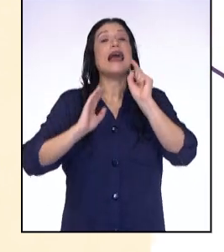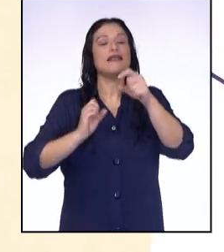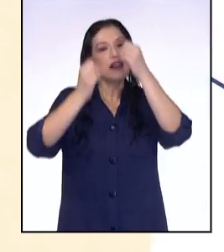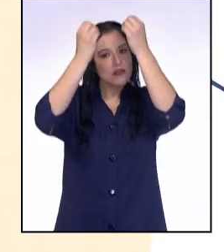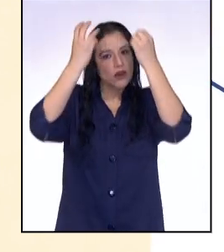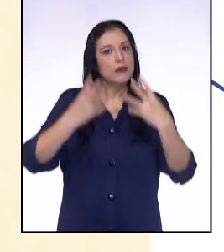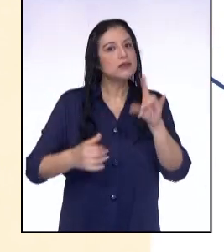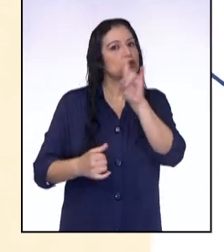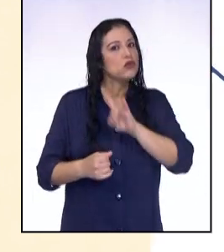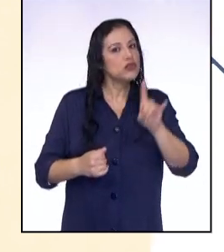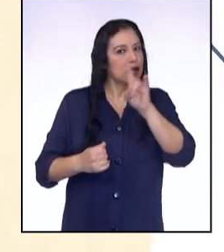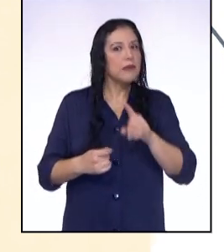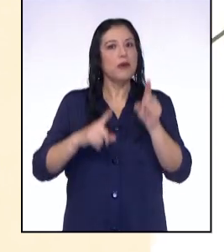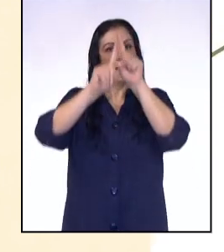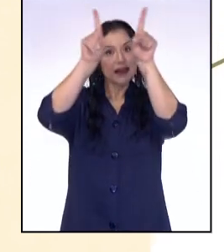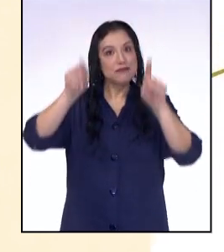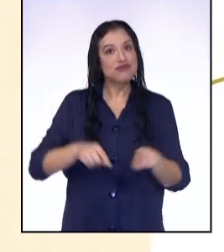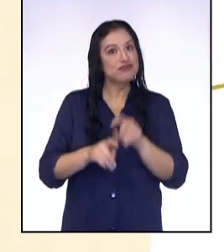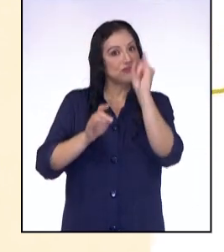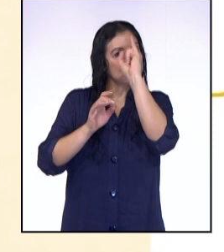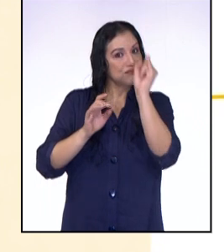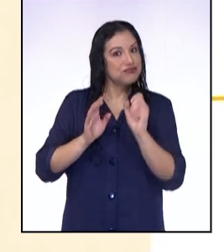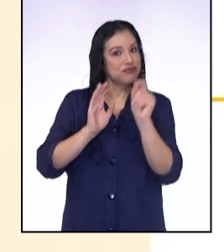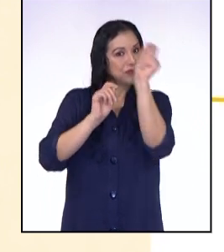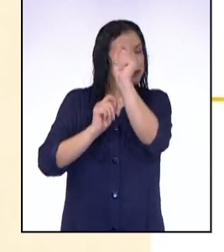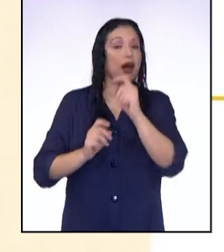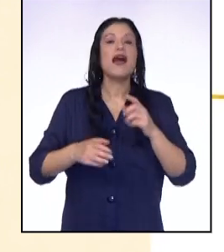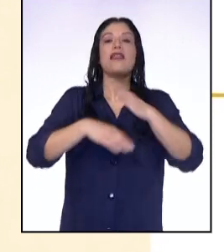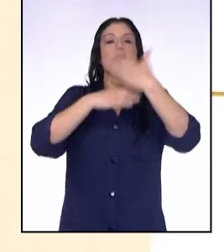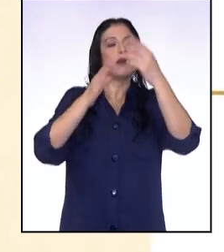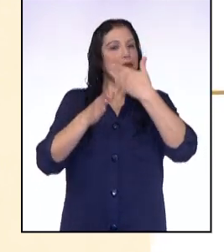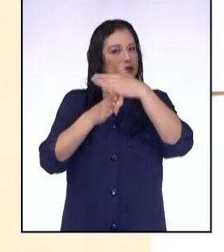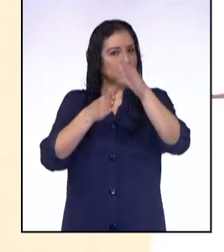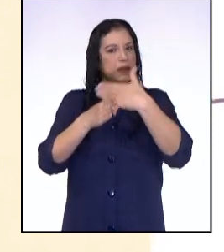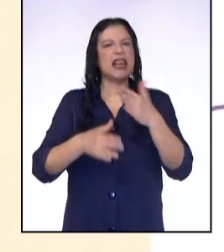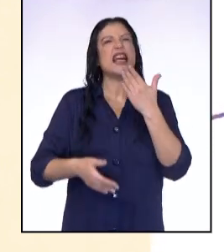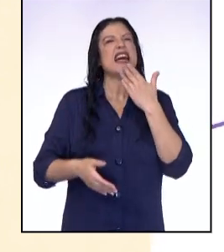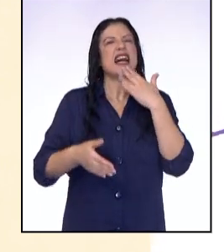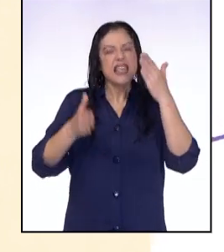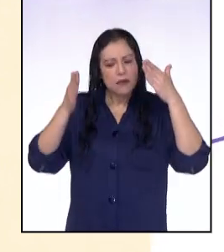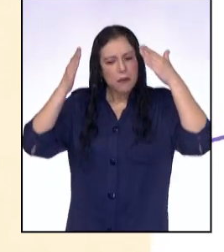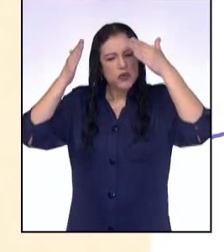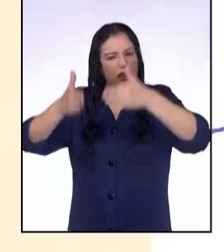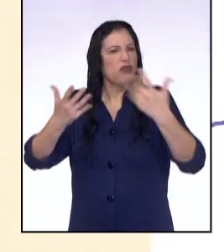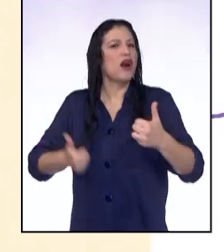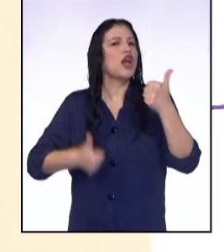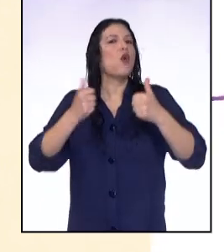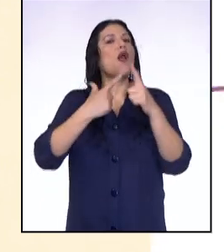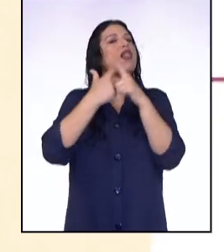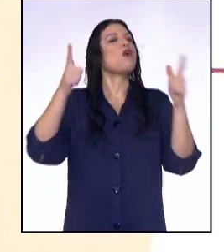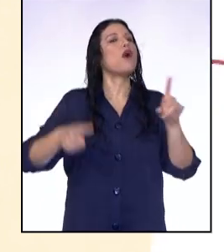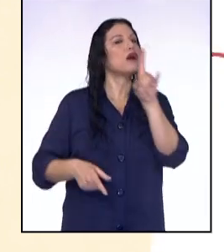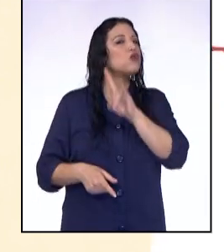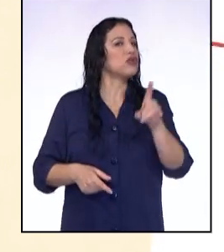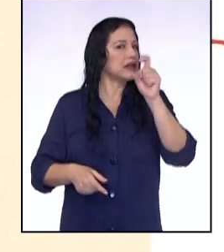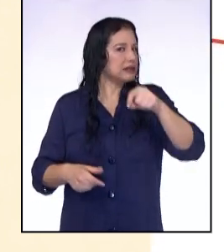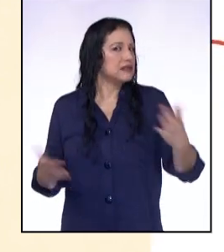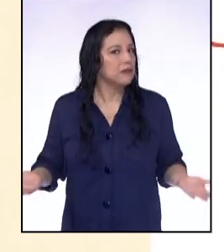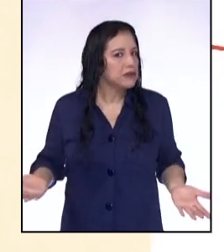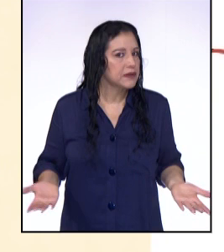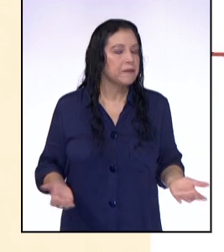información que usaremos para la infografía. Luego la vamos a compartir. ¿Quiénes serán los destinatarios y qué tipo de lenguaje debemos utilizar?